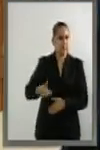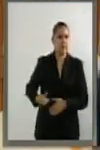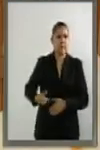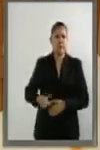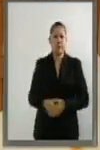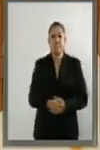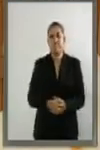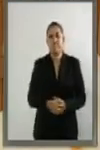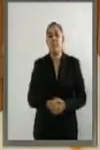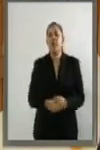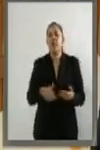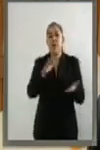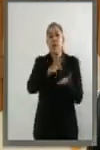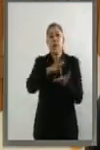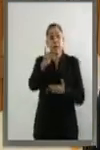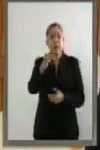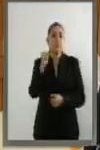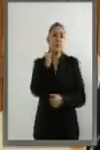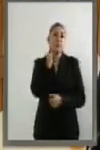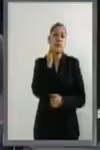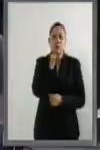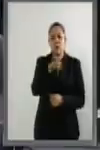Gracias, Senador Marco Antonio Olvera.